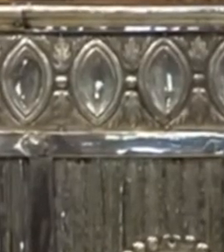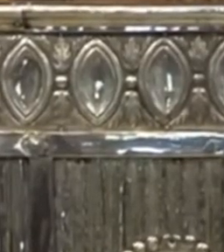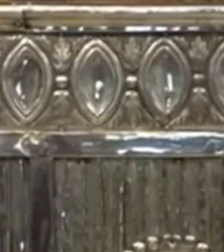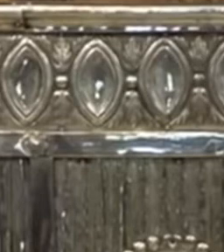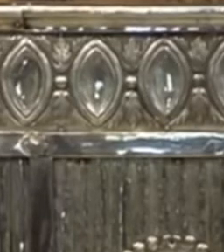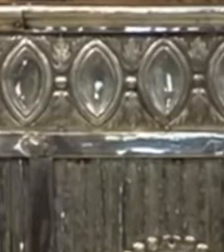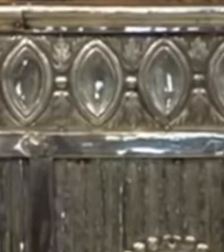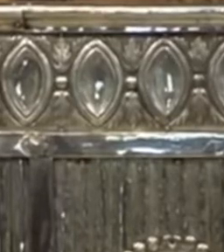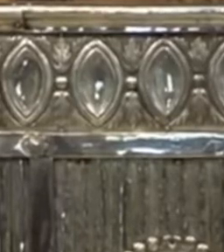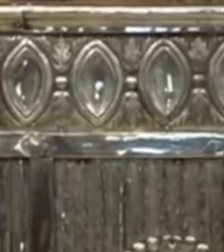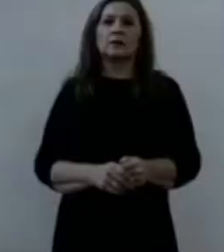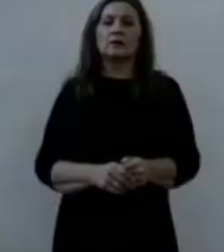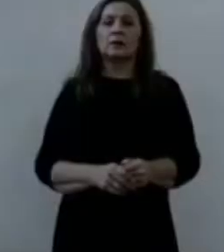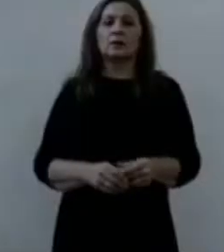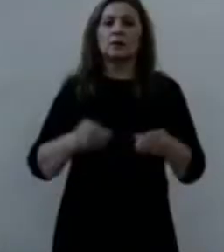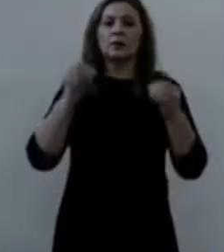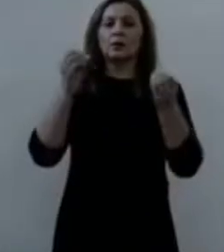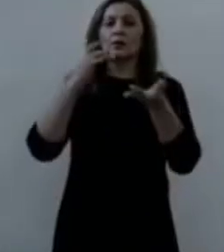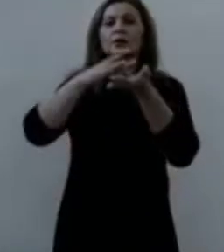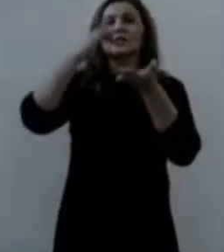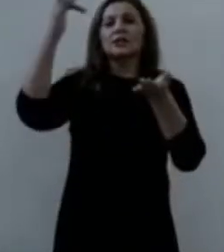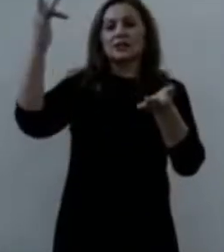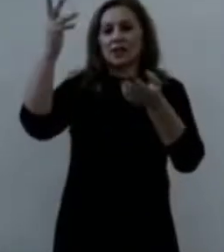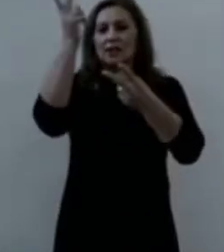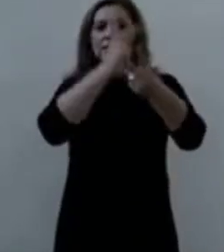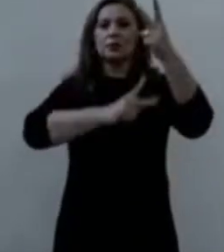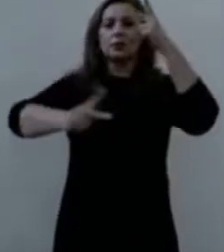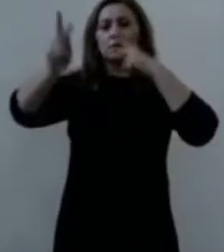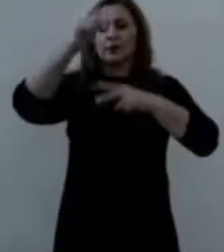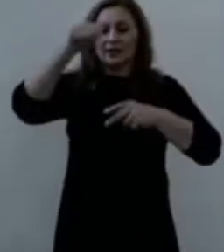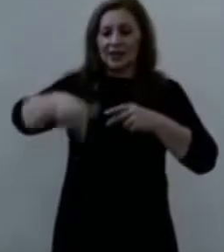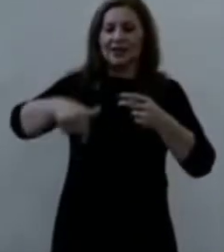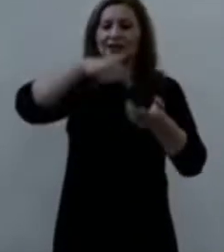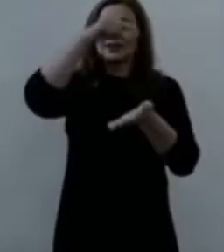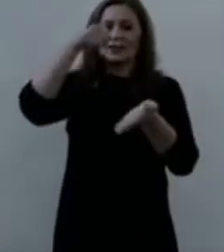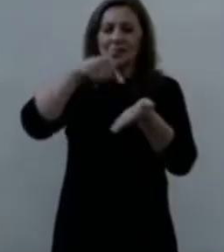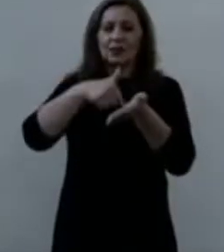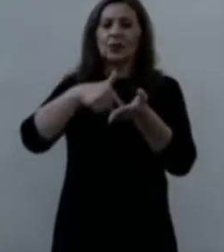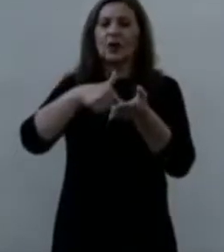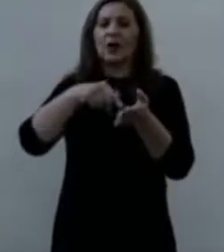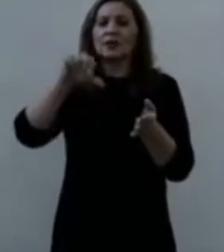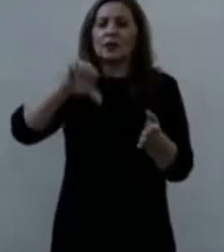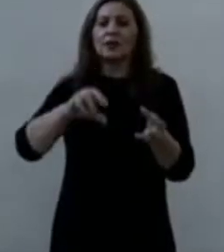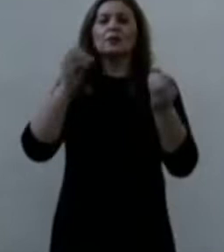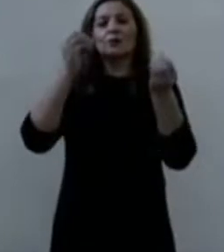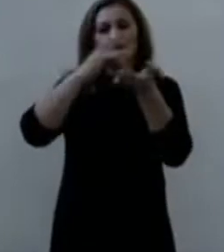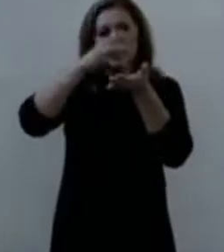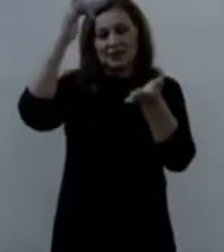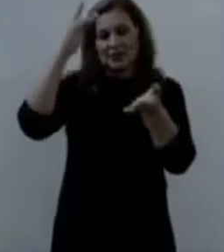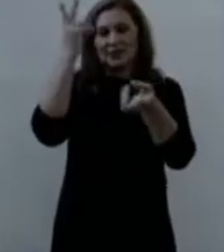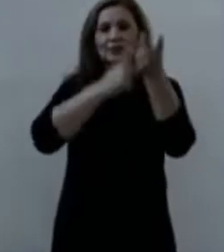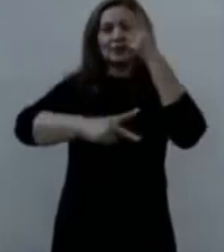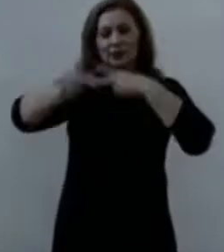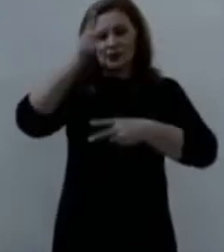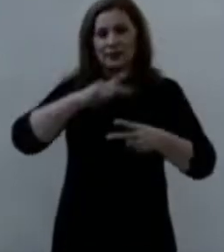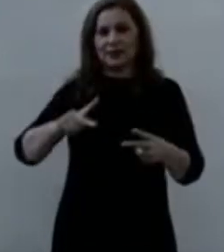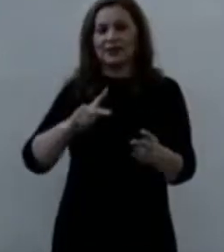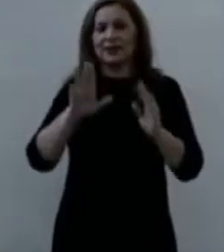les agradezco su presencia aquí en nuestra Catedral